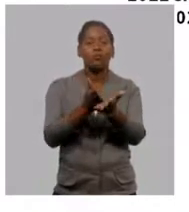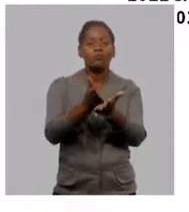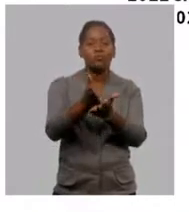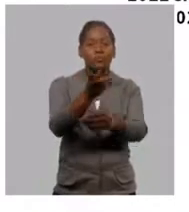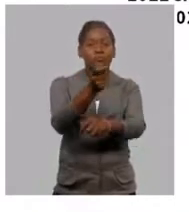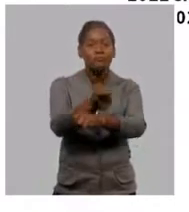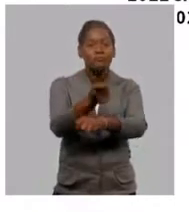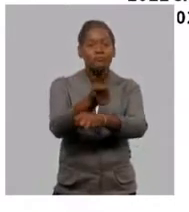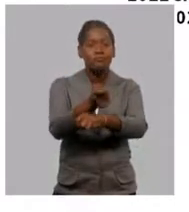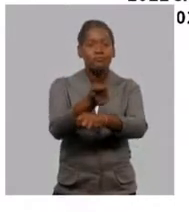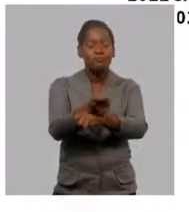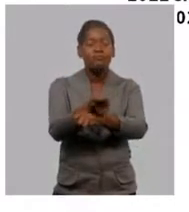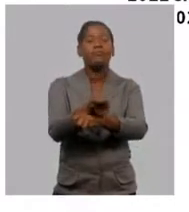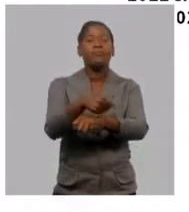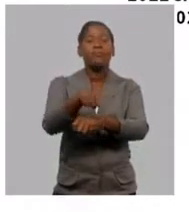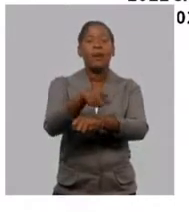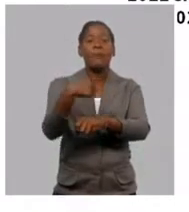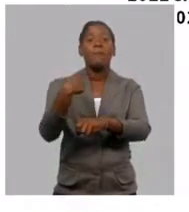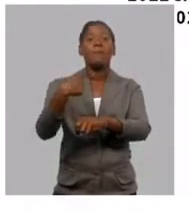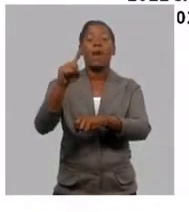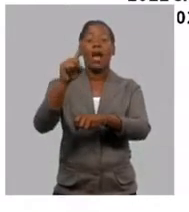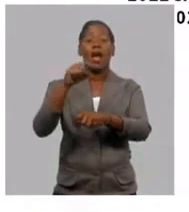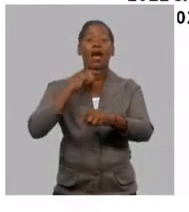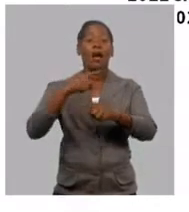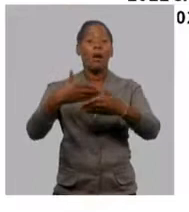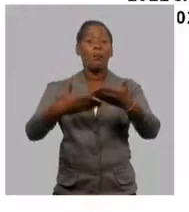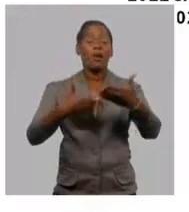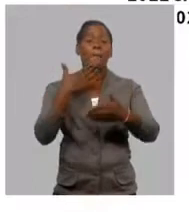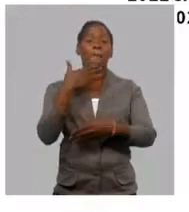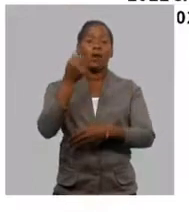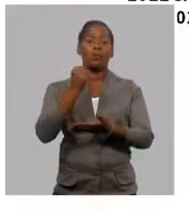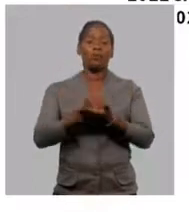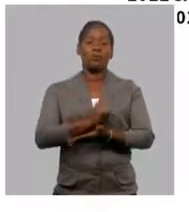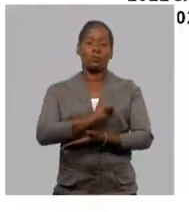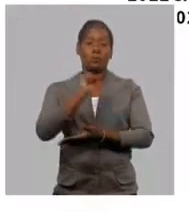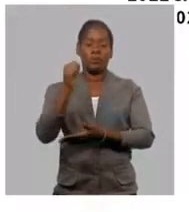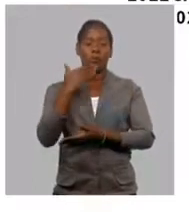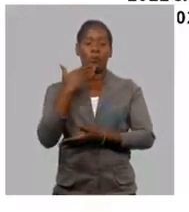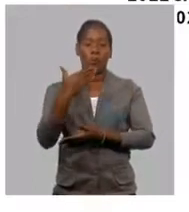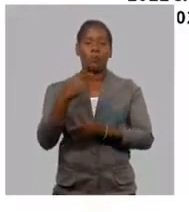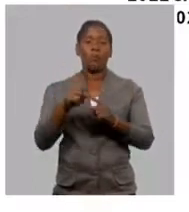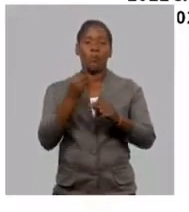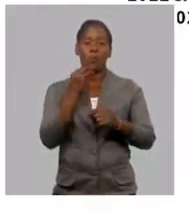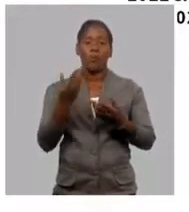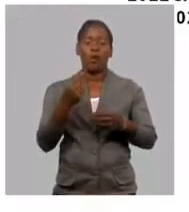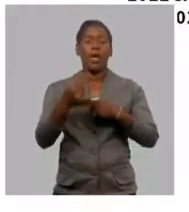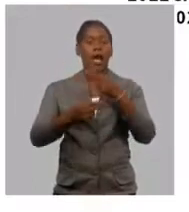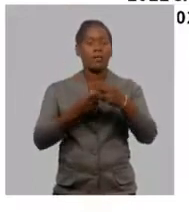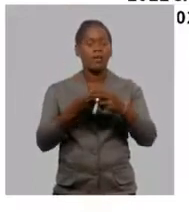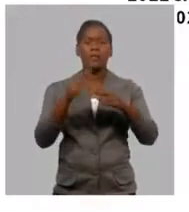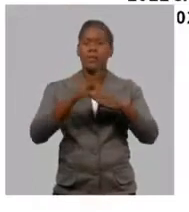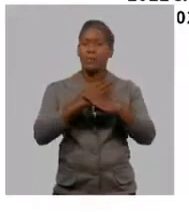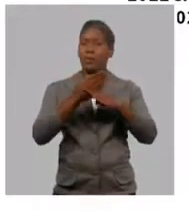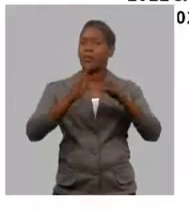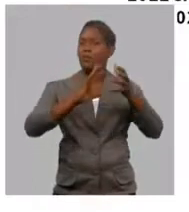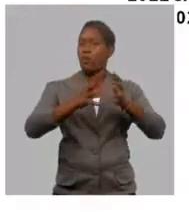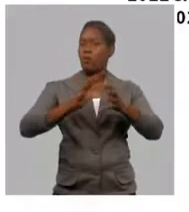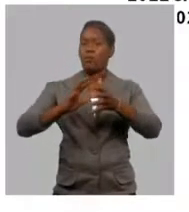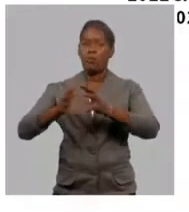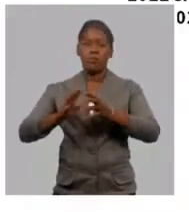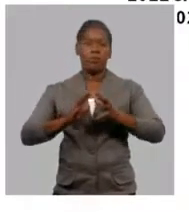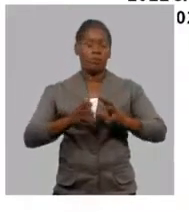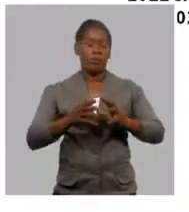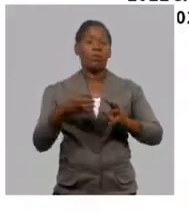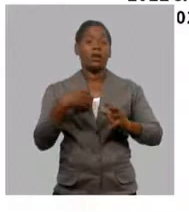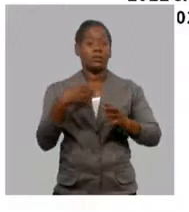pero que requieren de una preparación para que sean más exitosos en el primer año, pero además también se hacen un grupo de actividades que tienen que ver con la formación vocacional, reforzamiento de la